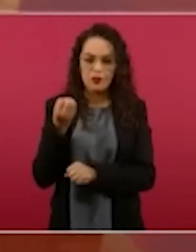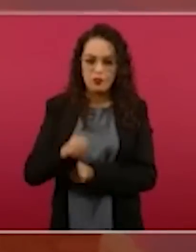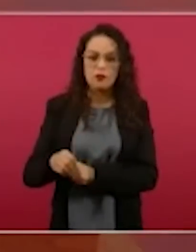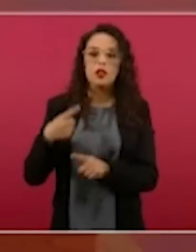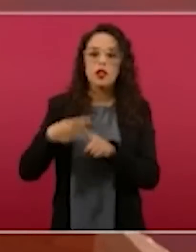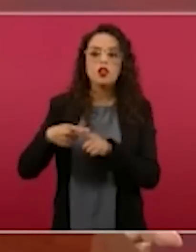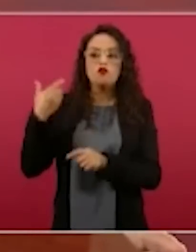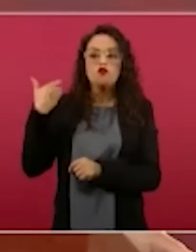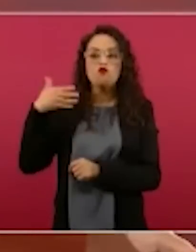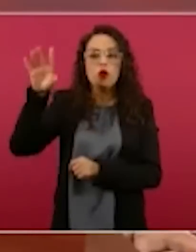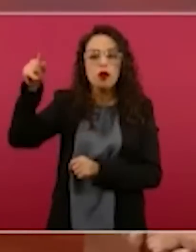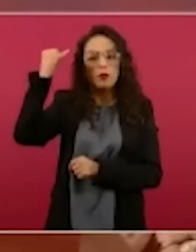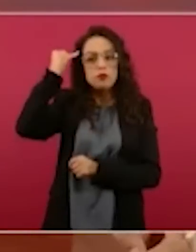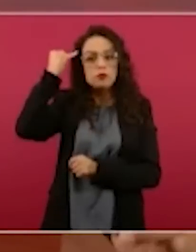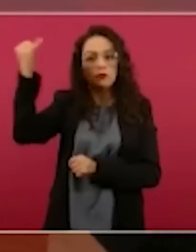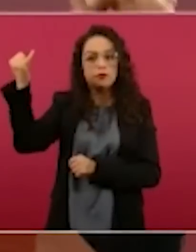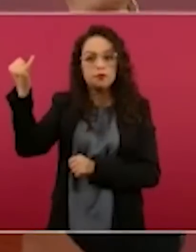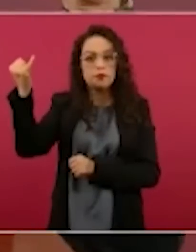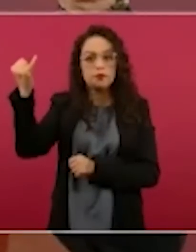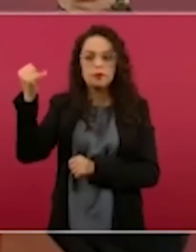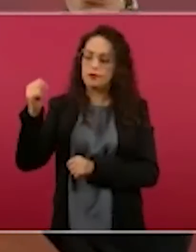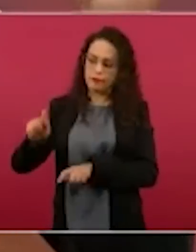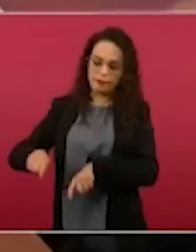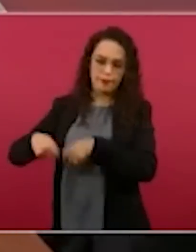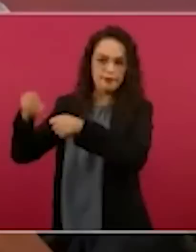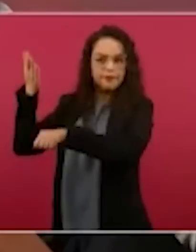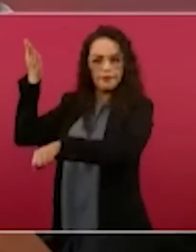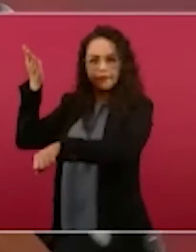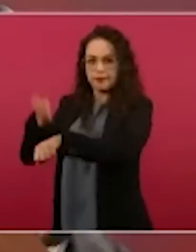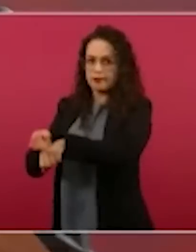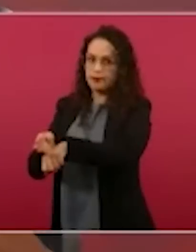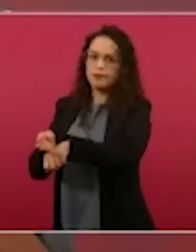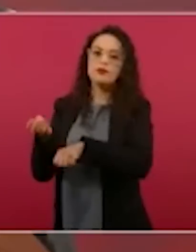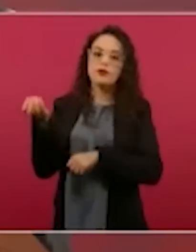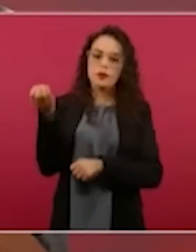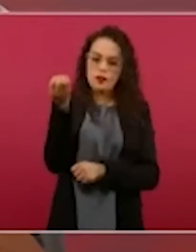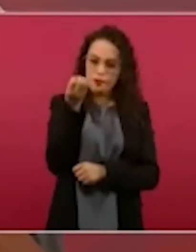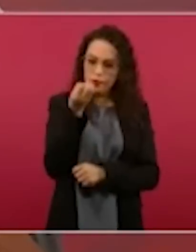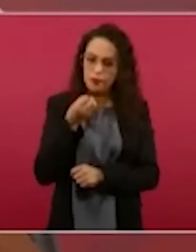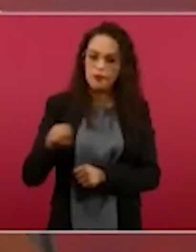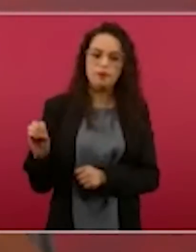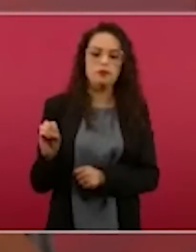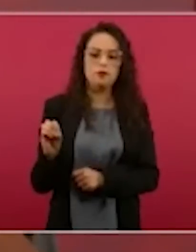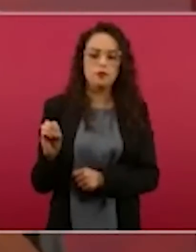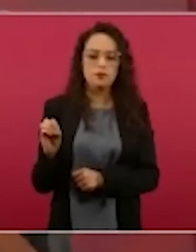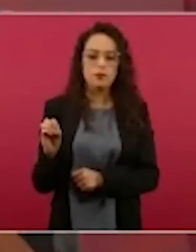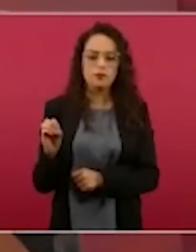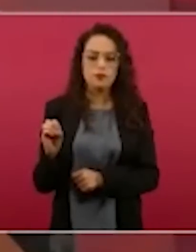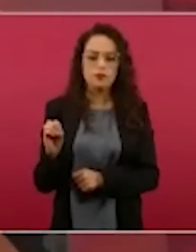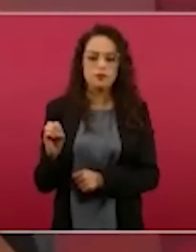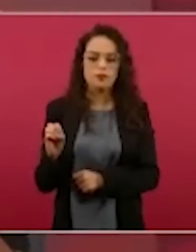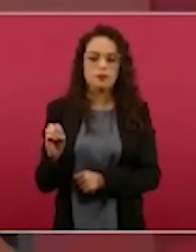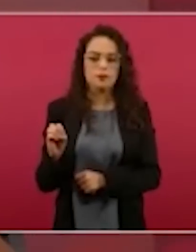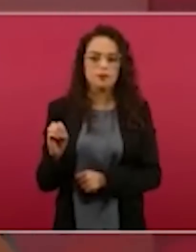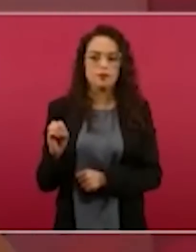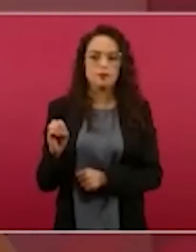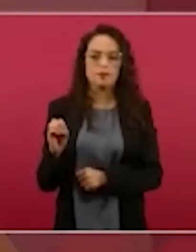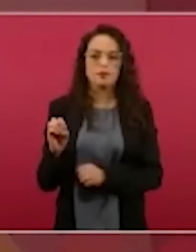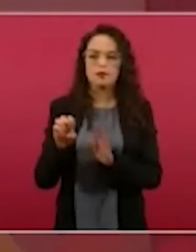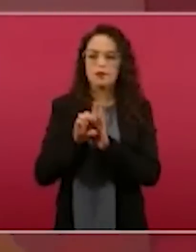al que, como se dice en la Biblia,